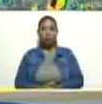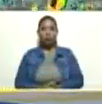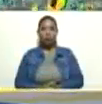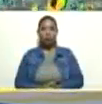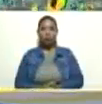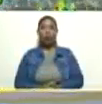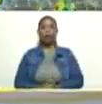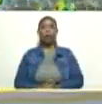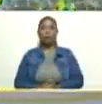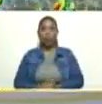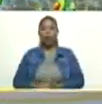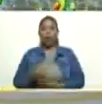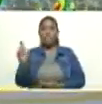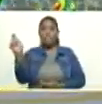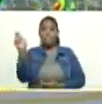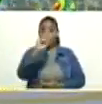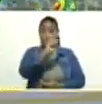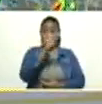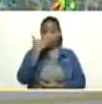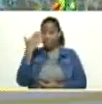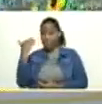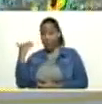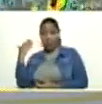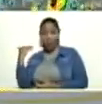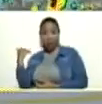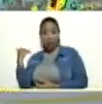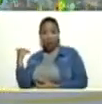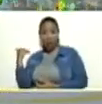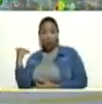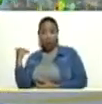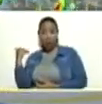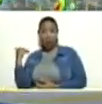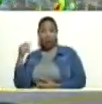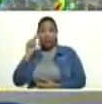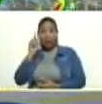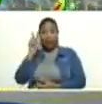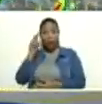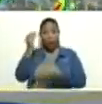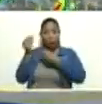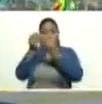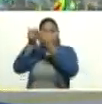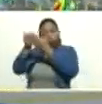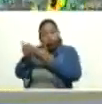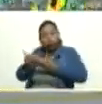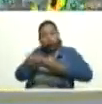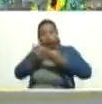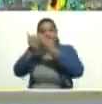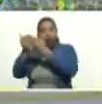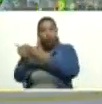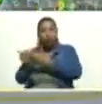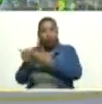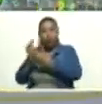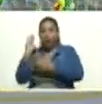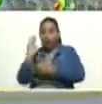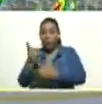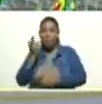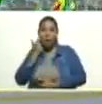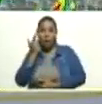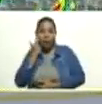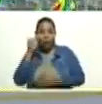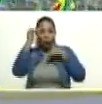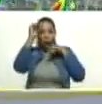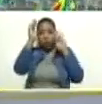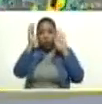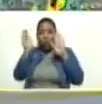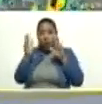Hace unos meses atrás, ya los centros mundiales de pronósticos, venimos monitoreando el